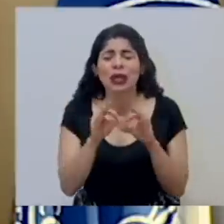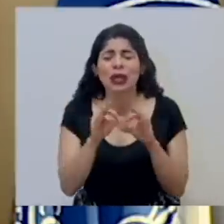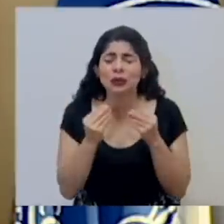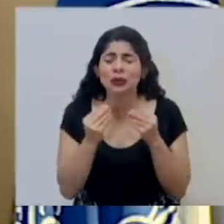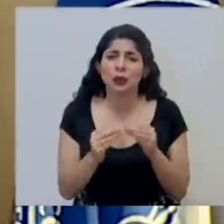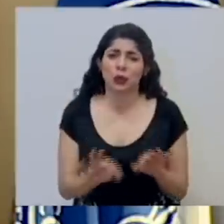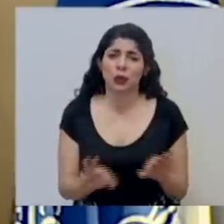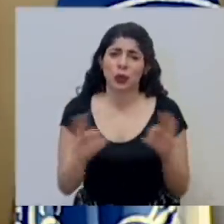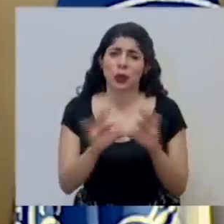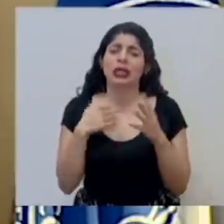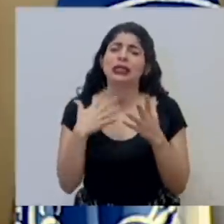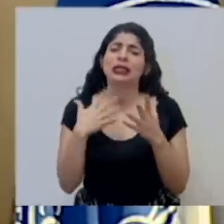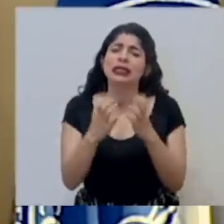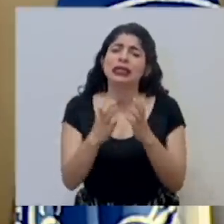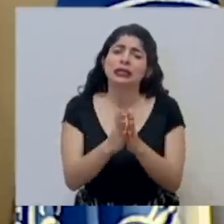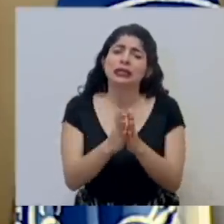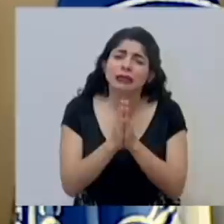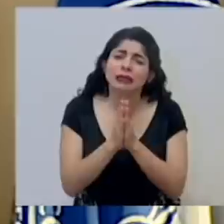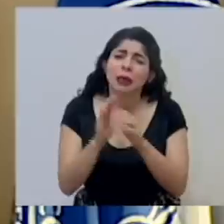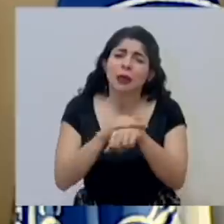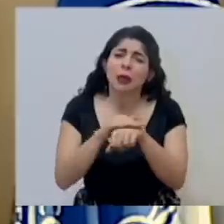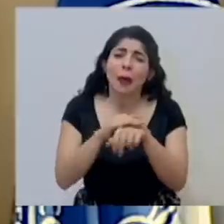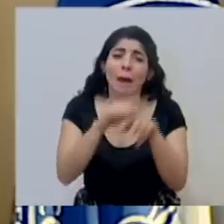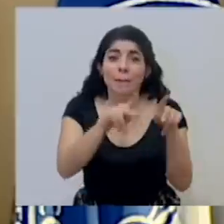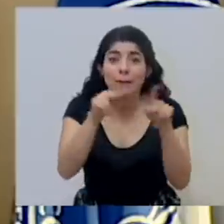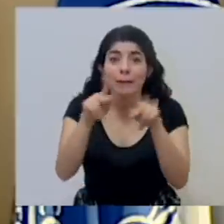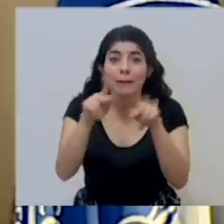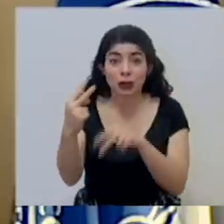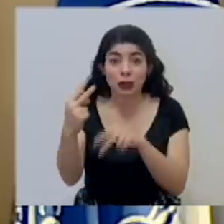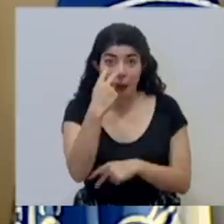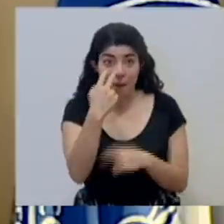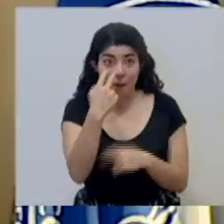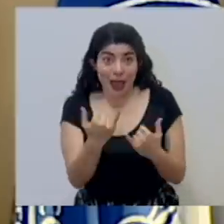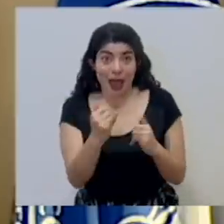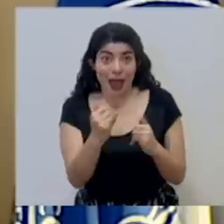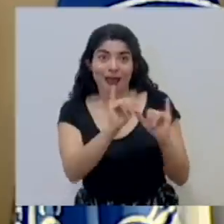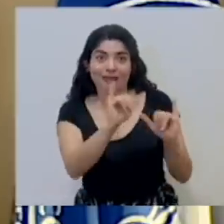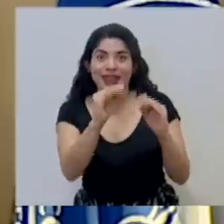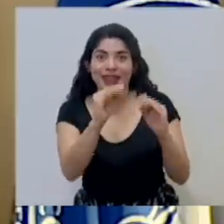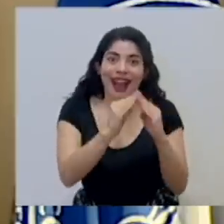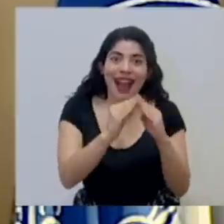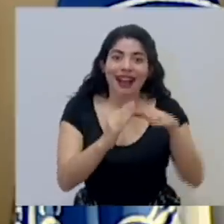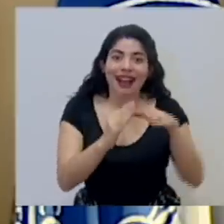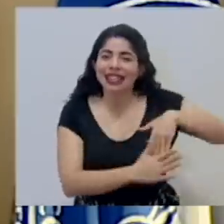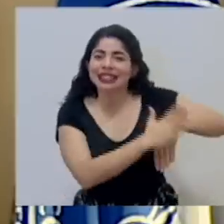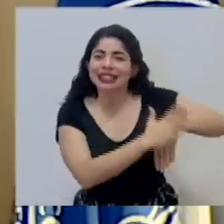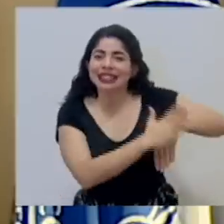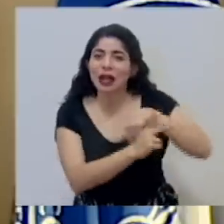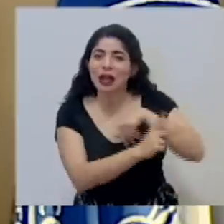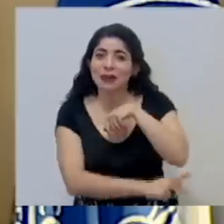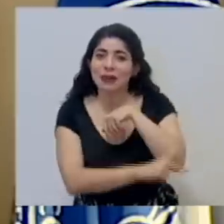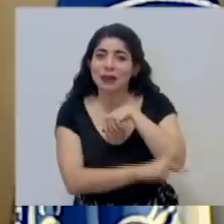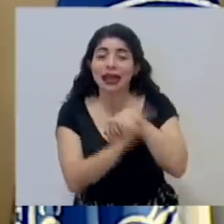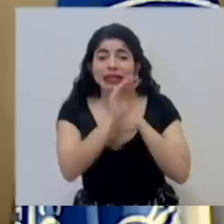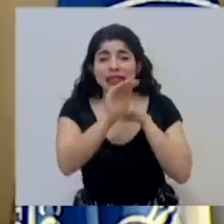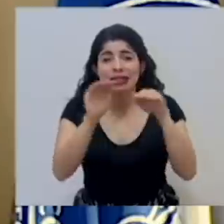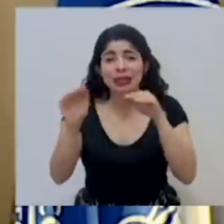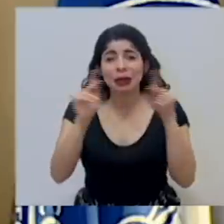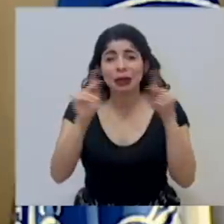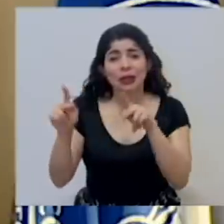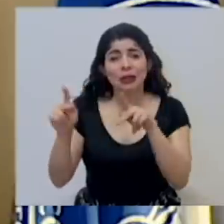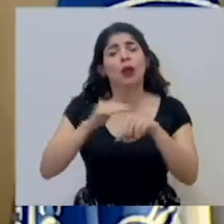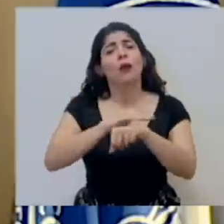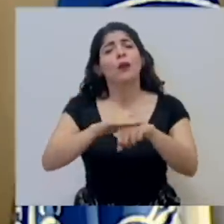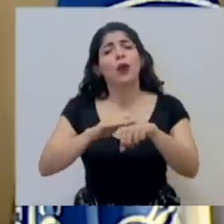Yo quiero pedirle encarecidamente a las personas que nos ven en sus hogares, en las distintas partes del país, que